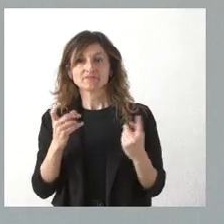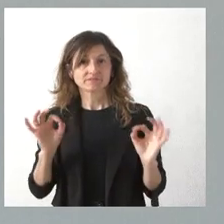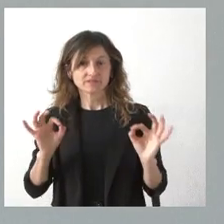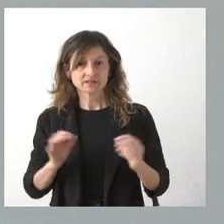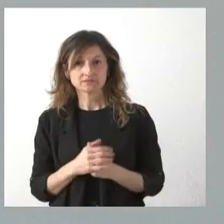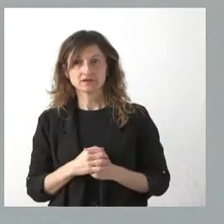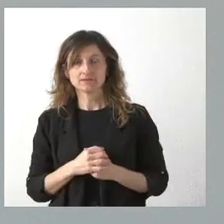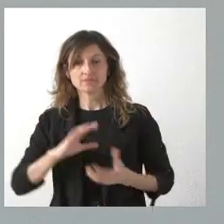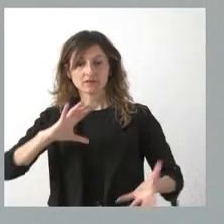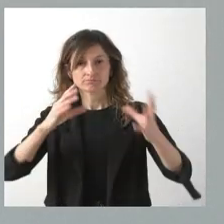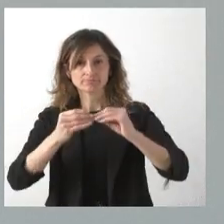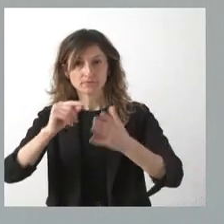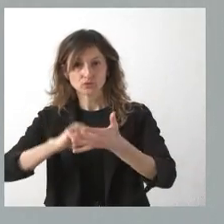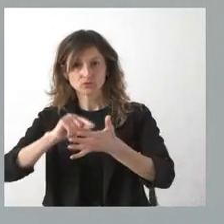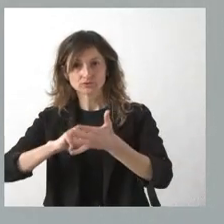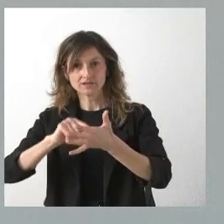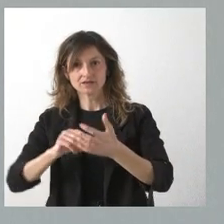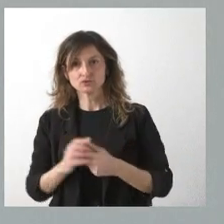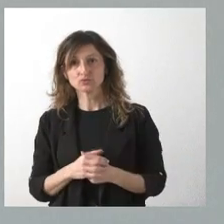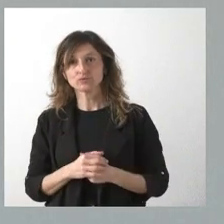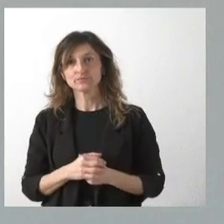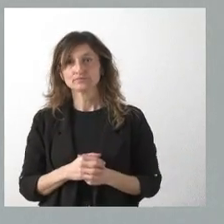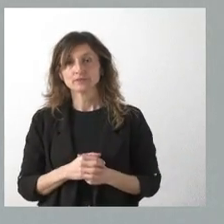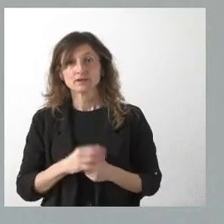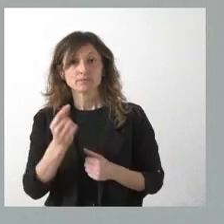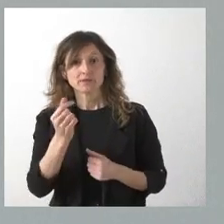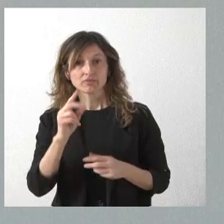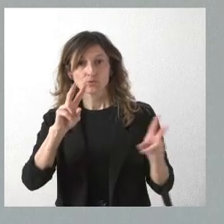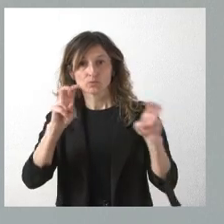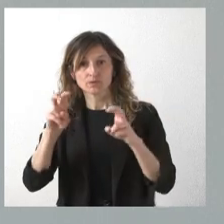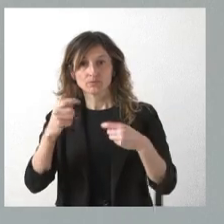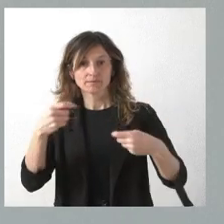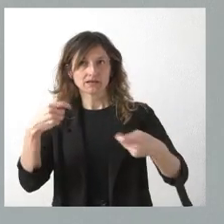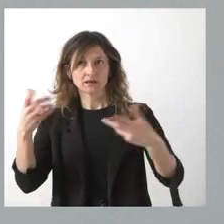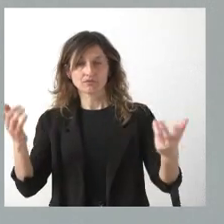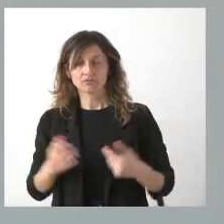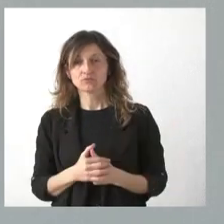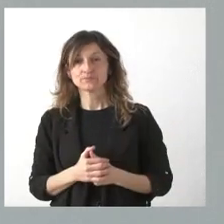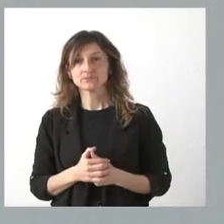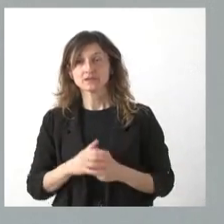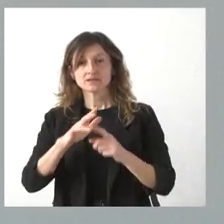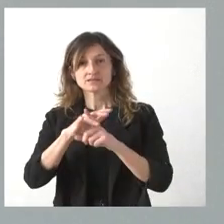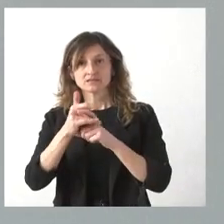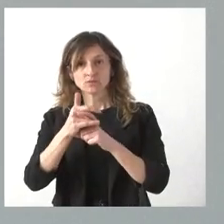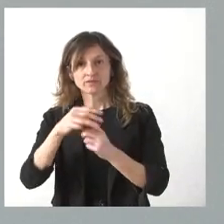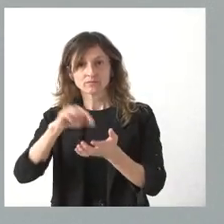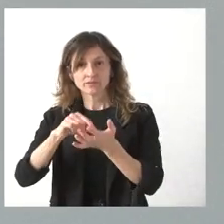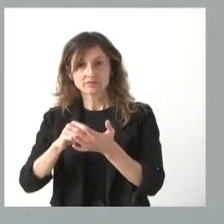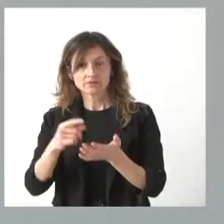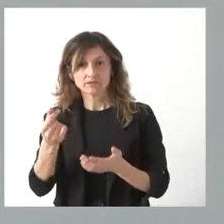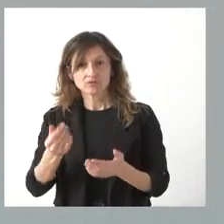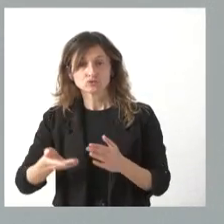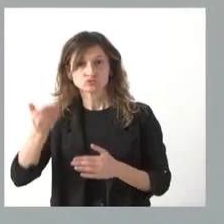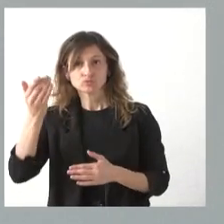es lógico, la adaptación del contrato al nuevo precio de mercado. Es verdad que las nuevas circunstancias de inflación no solamente perjudican al